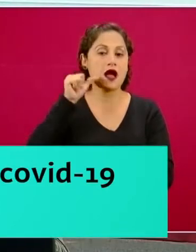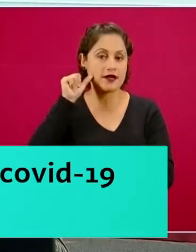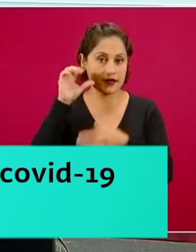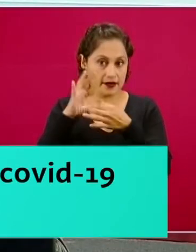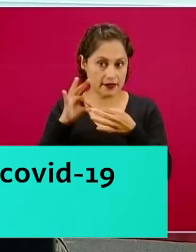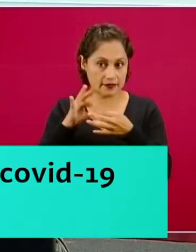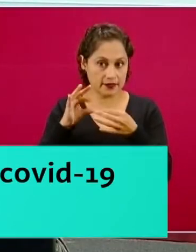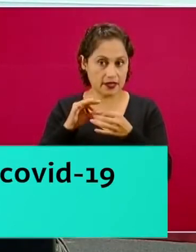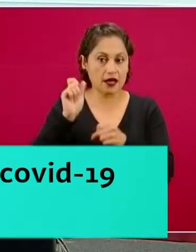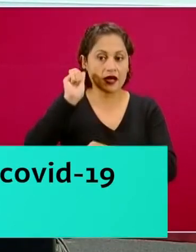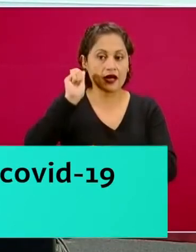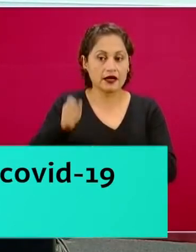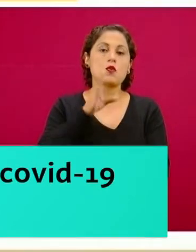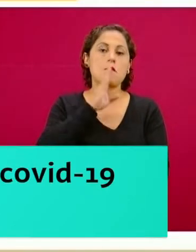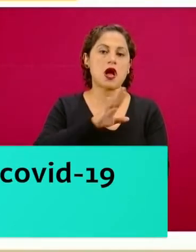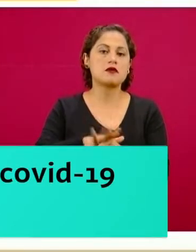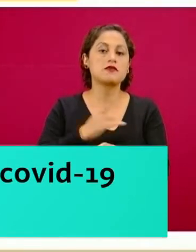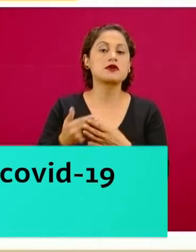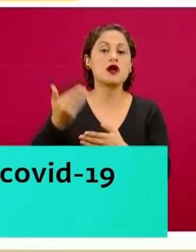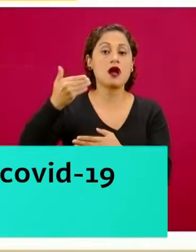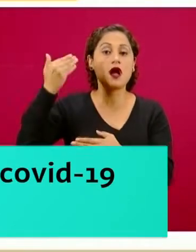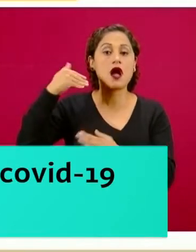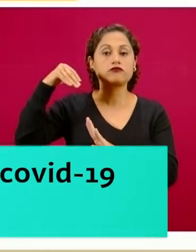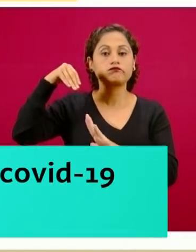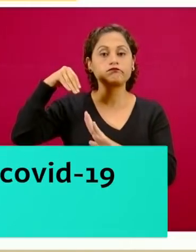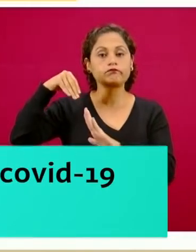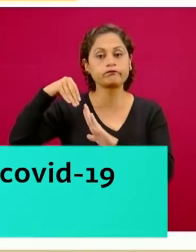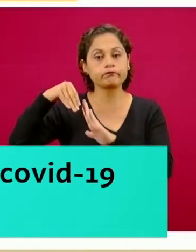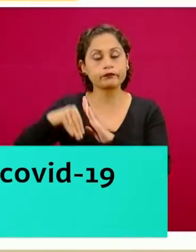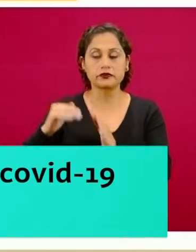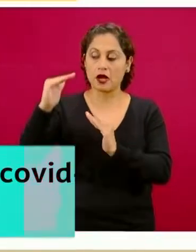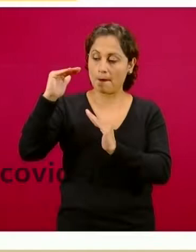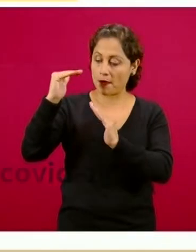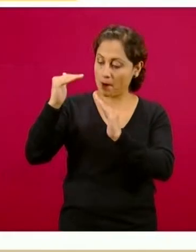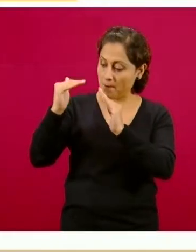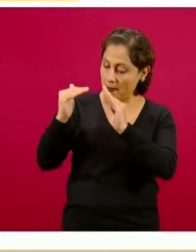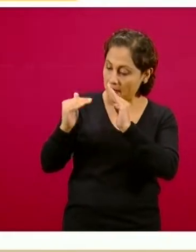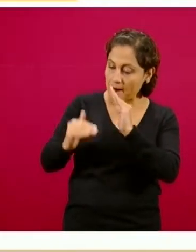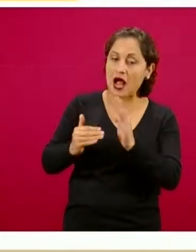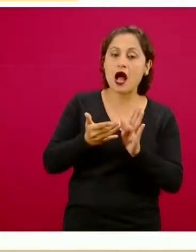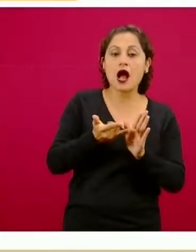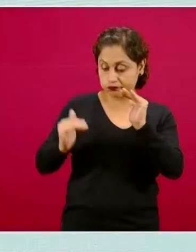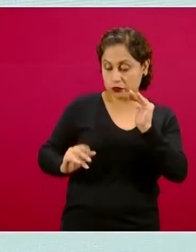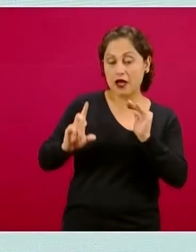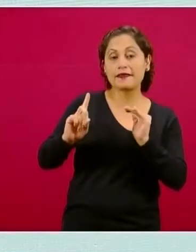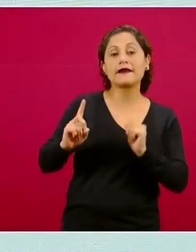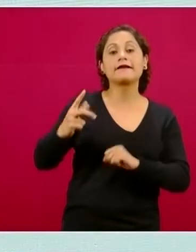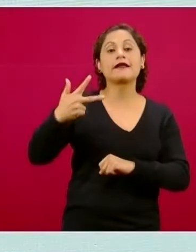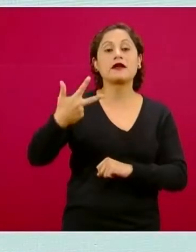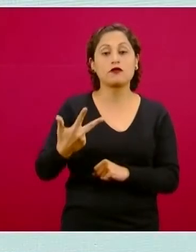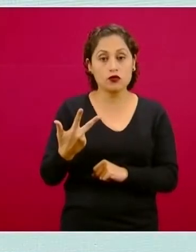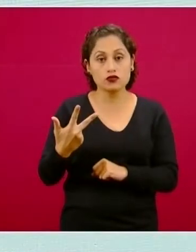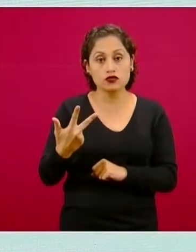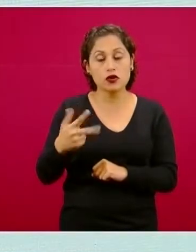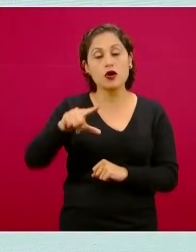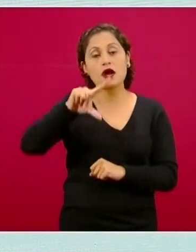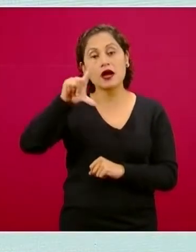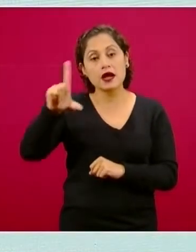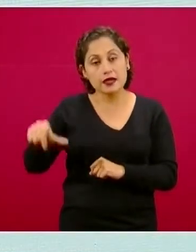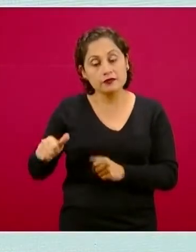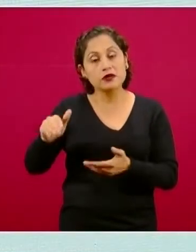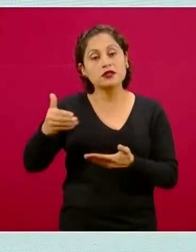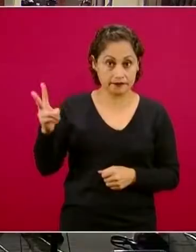desocupadas 8 de ellas, de acuerdo al reporte de Salud Federal. El subsecretario de Prevención y Promoción de la Salud, Hugo López-Gatell,